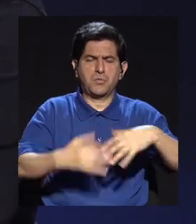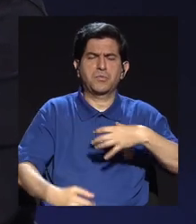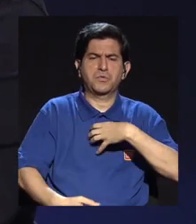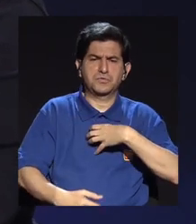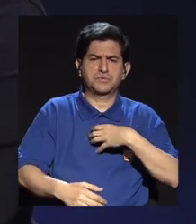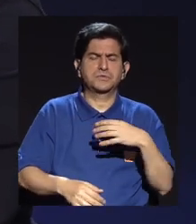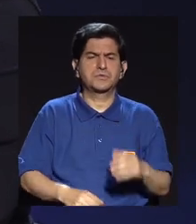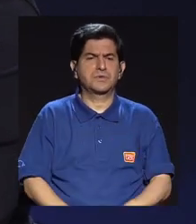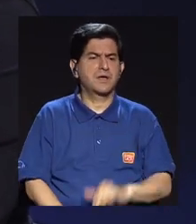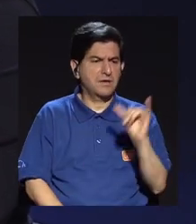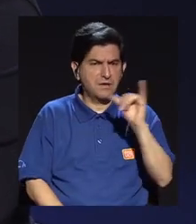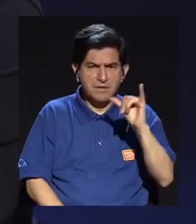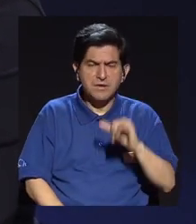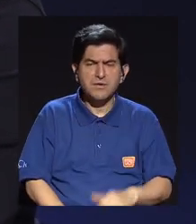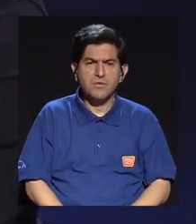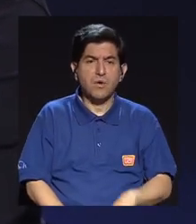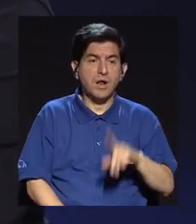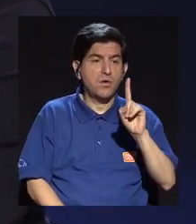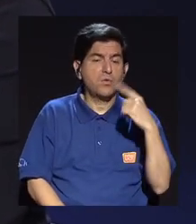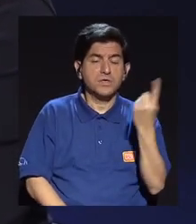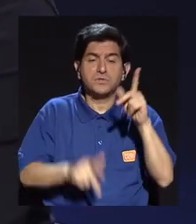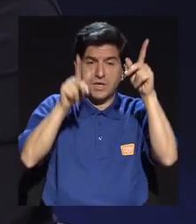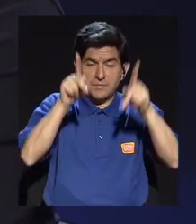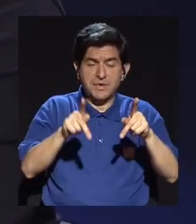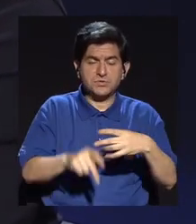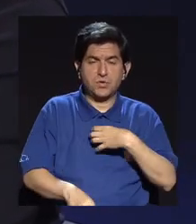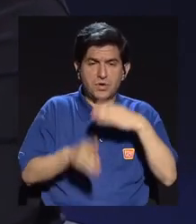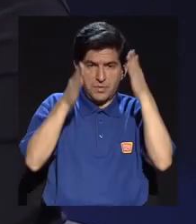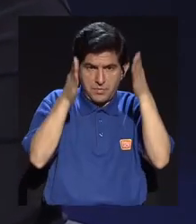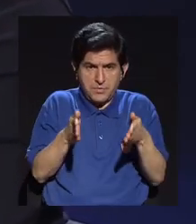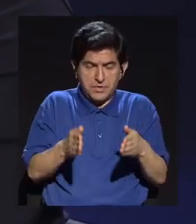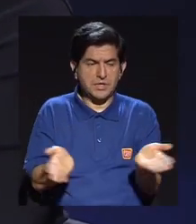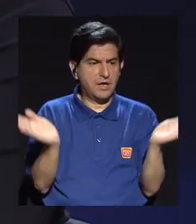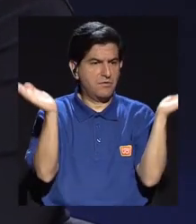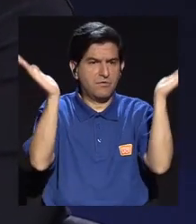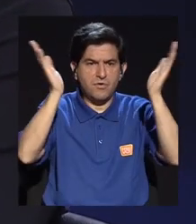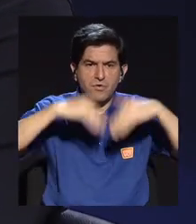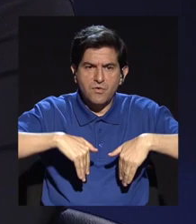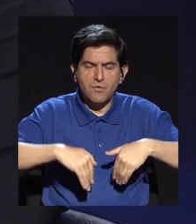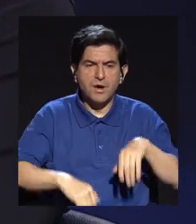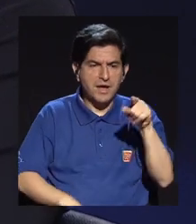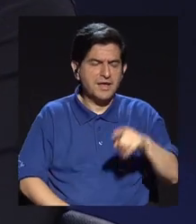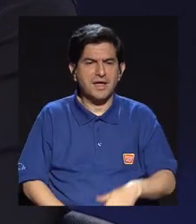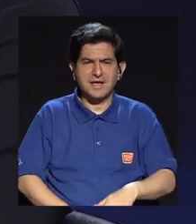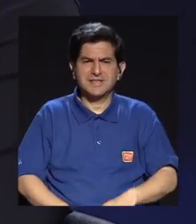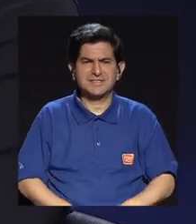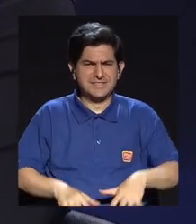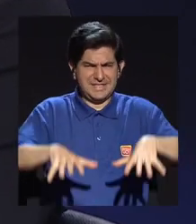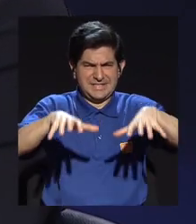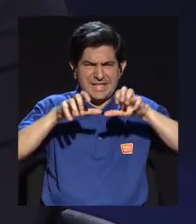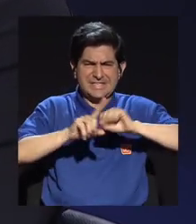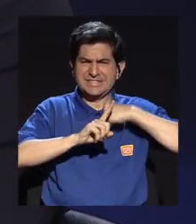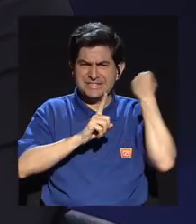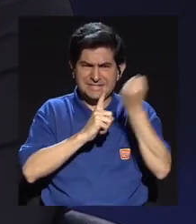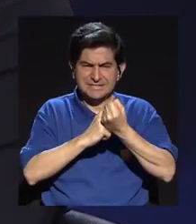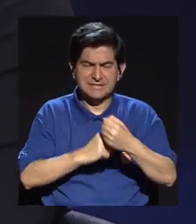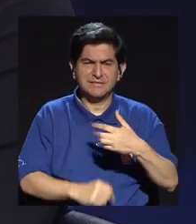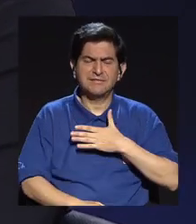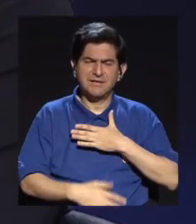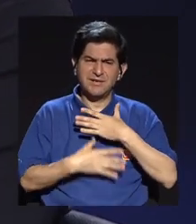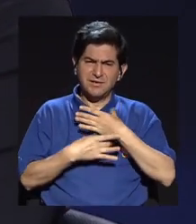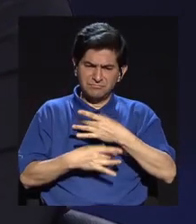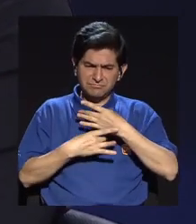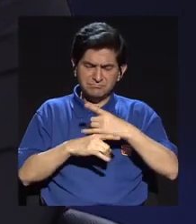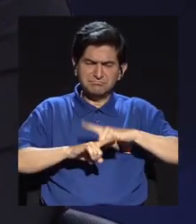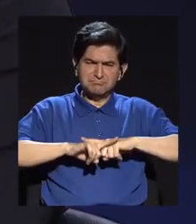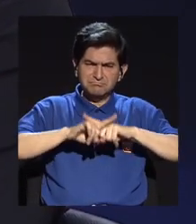pertenecen también a un empresario, nunca ha existido esa tensión tan fuerte. Entonces, bueno, a mí me llama mucho la